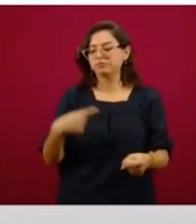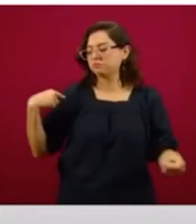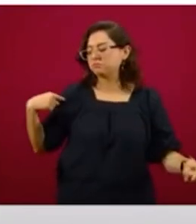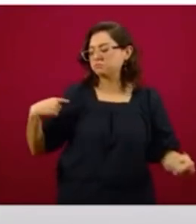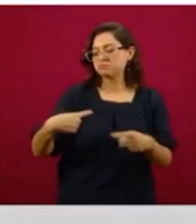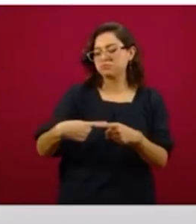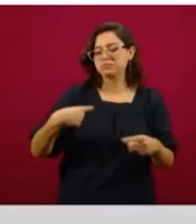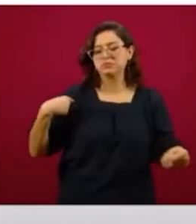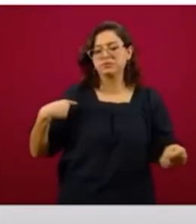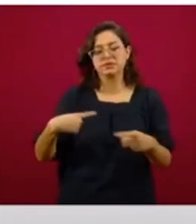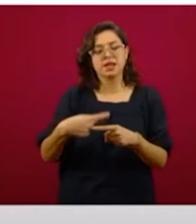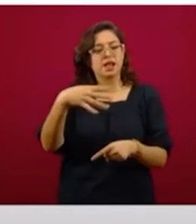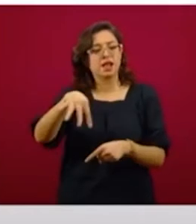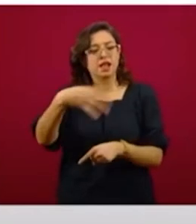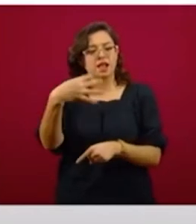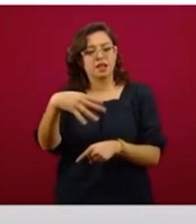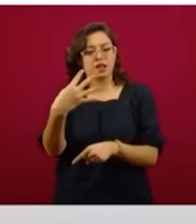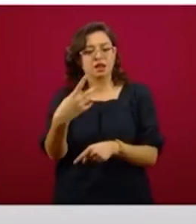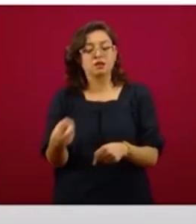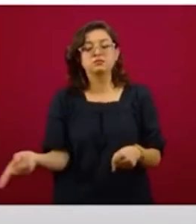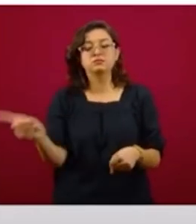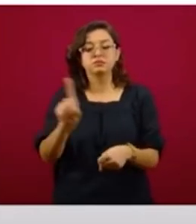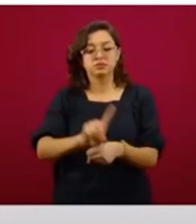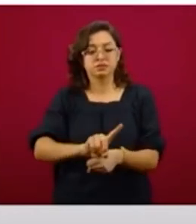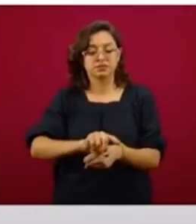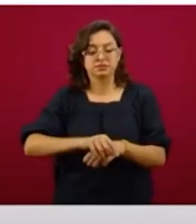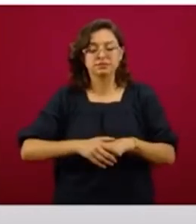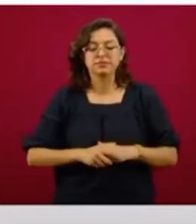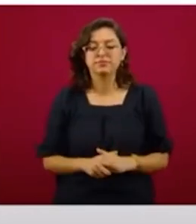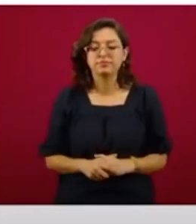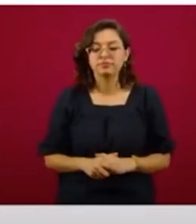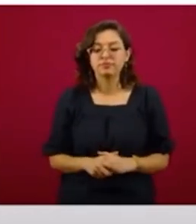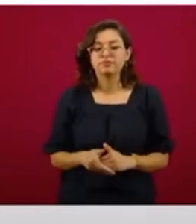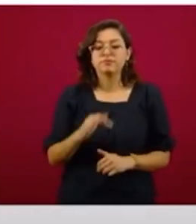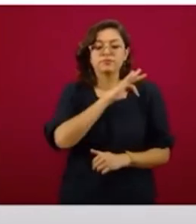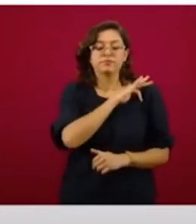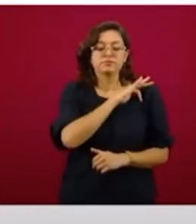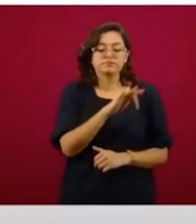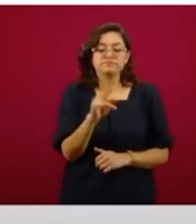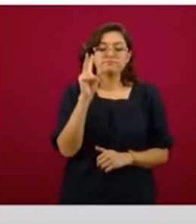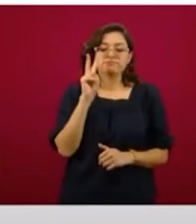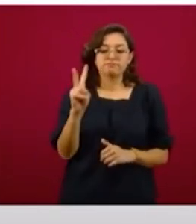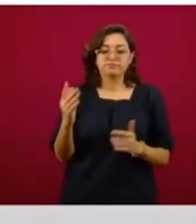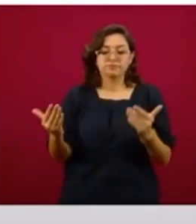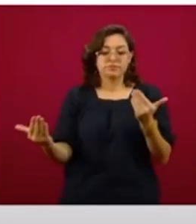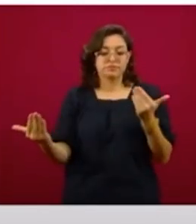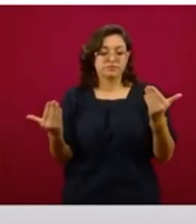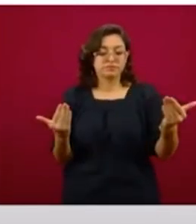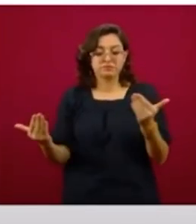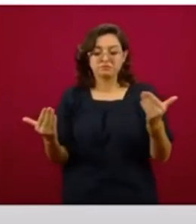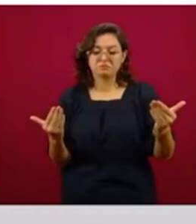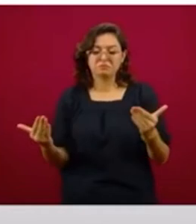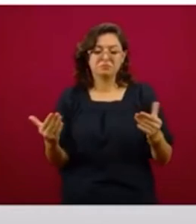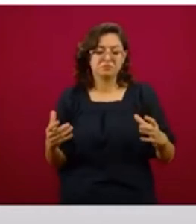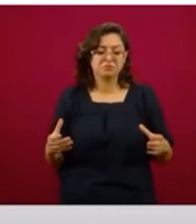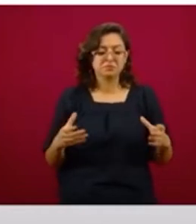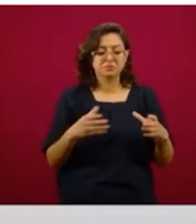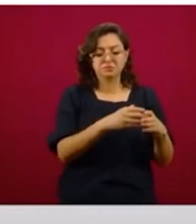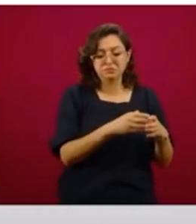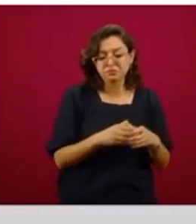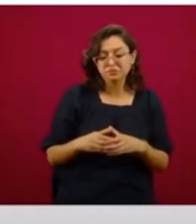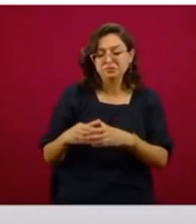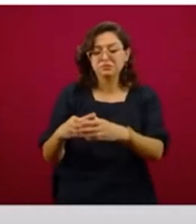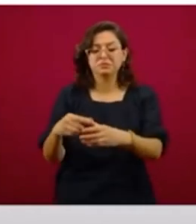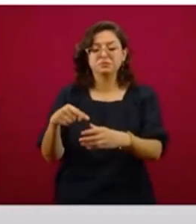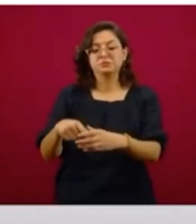en los últimos 14 días y entonces aquí también podemos hacer notar que esta proporción, sea, menos de la quinta parte, 17,